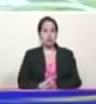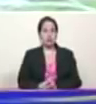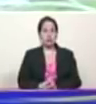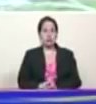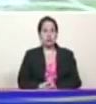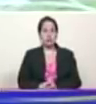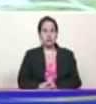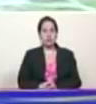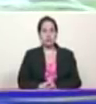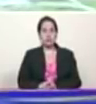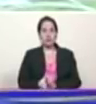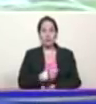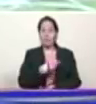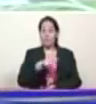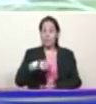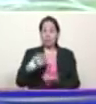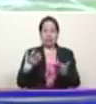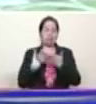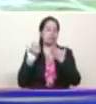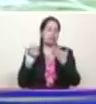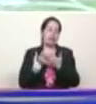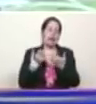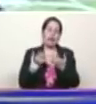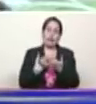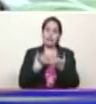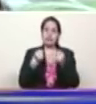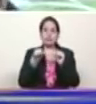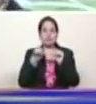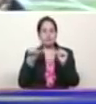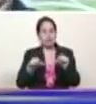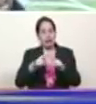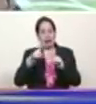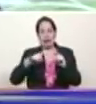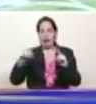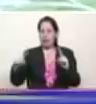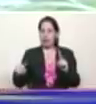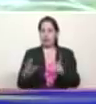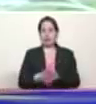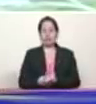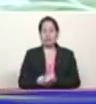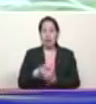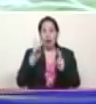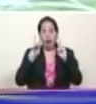estamos en medio de una guerra eléctrica ya reconocida por el mundo